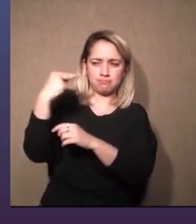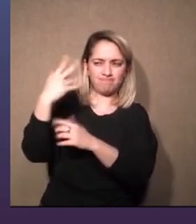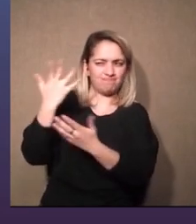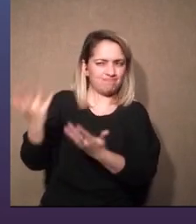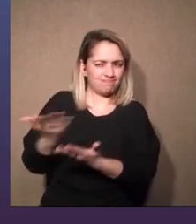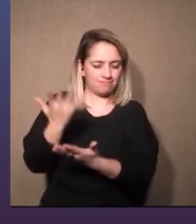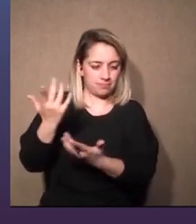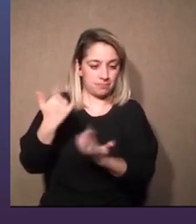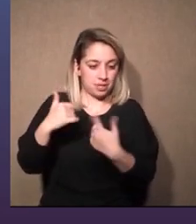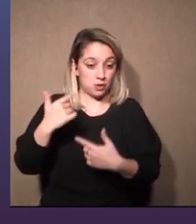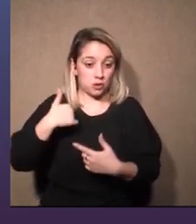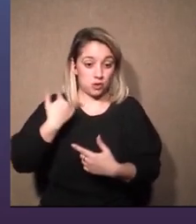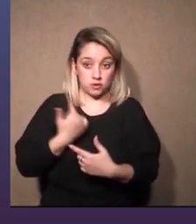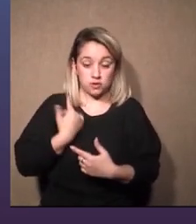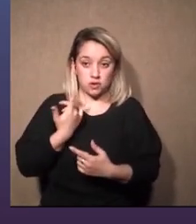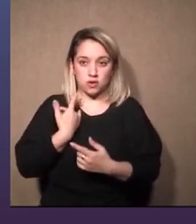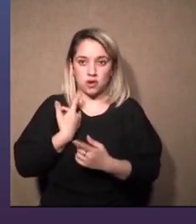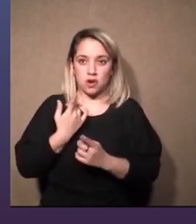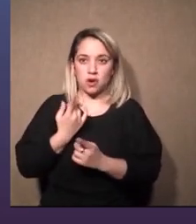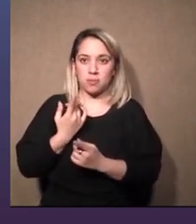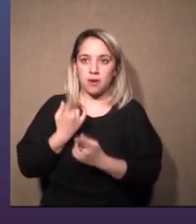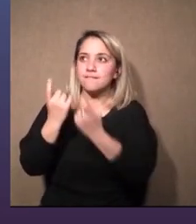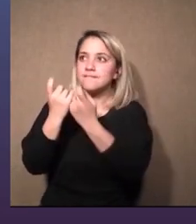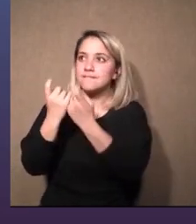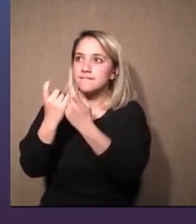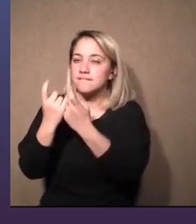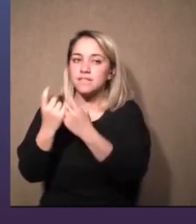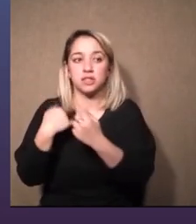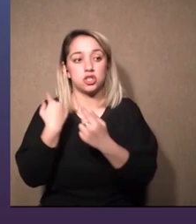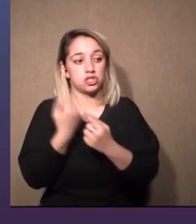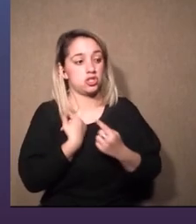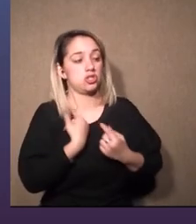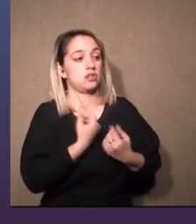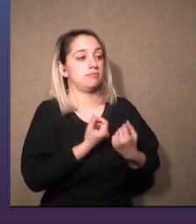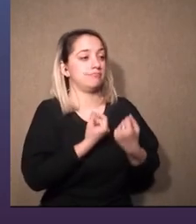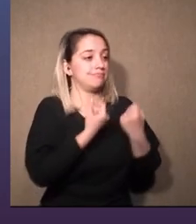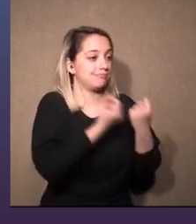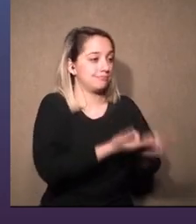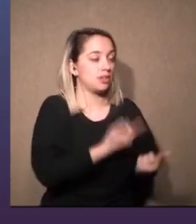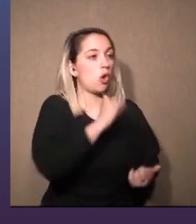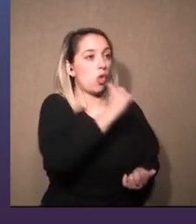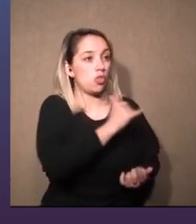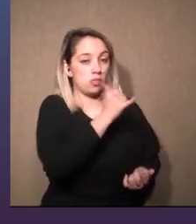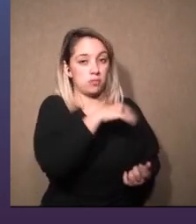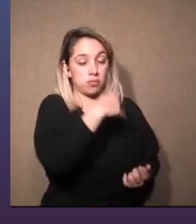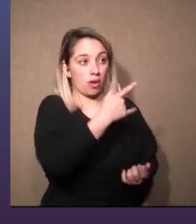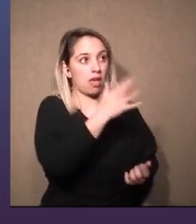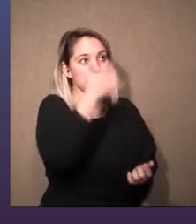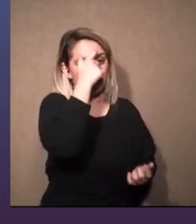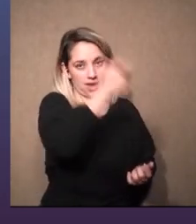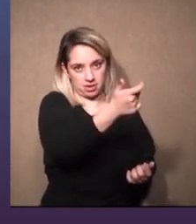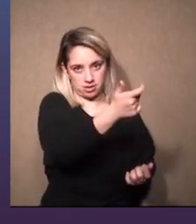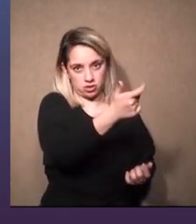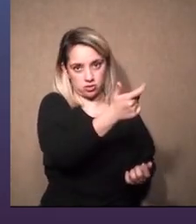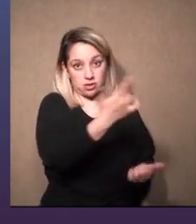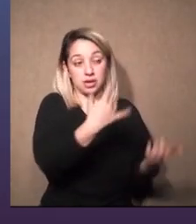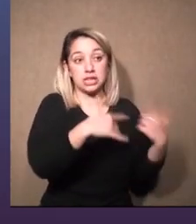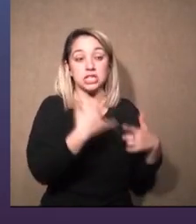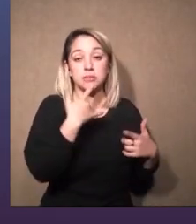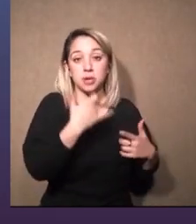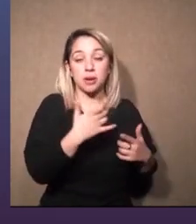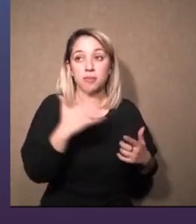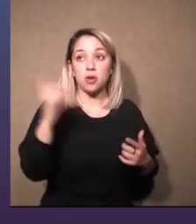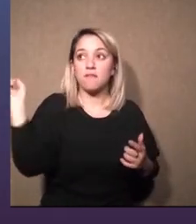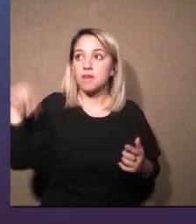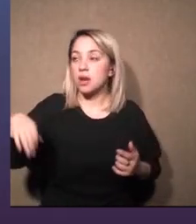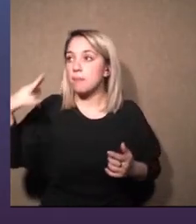resto de los técnicos es lo que permite que si hay un problema muy rápidamente